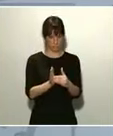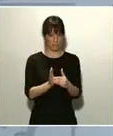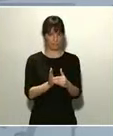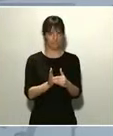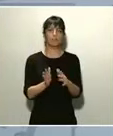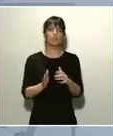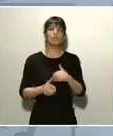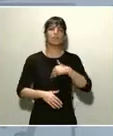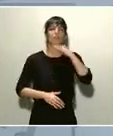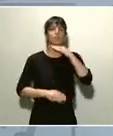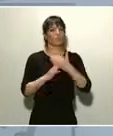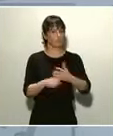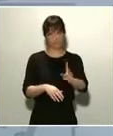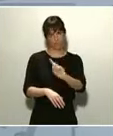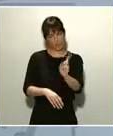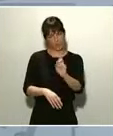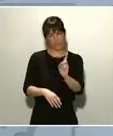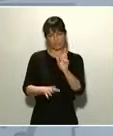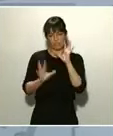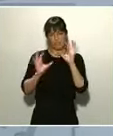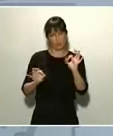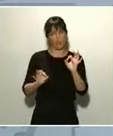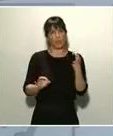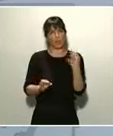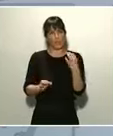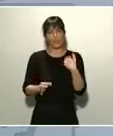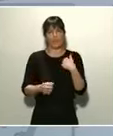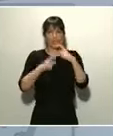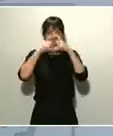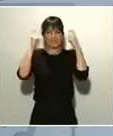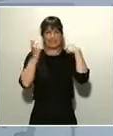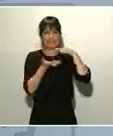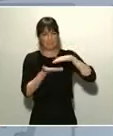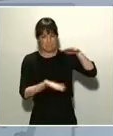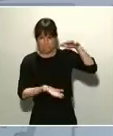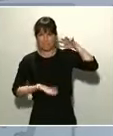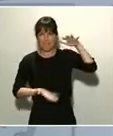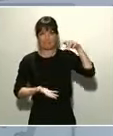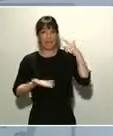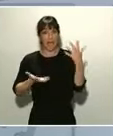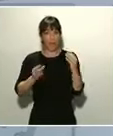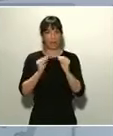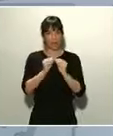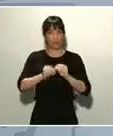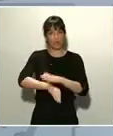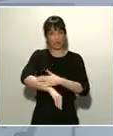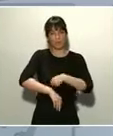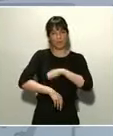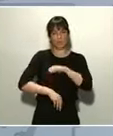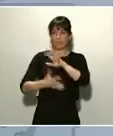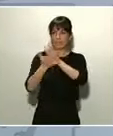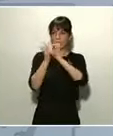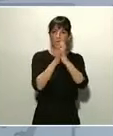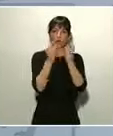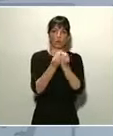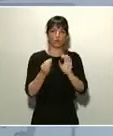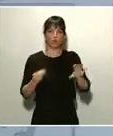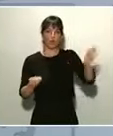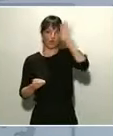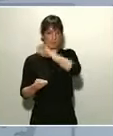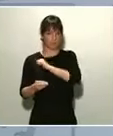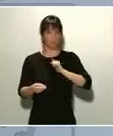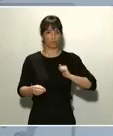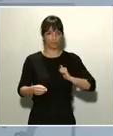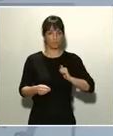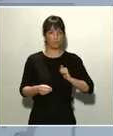dotarnos de un mayor número de mascarillas. En eso está el gobierno de España, en coordinación con las comunidades autónomas, y en fin,